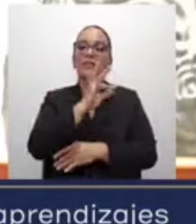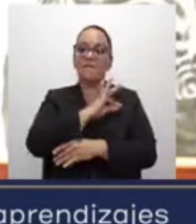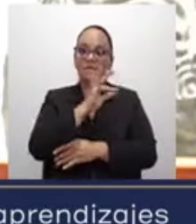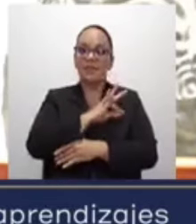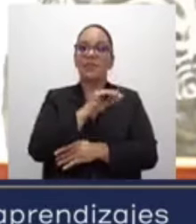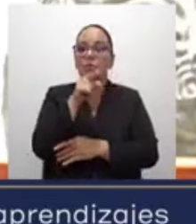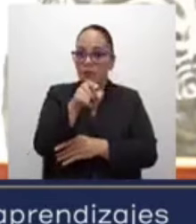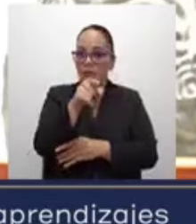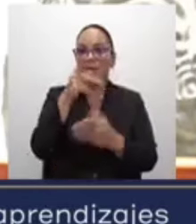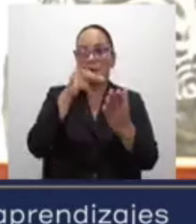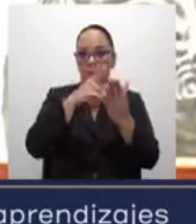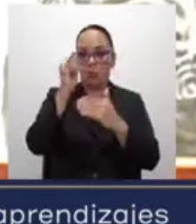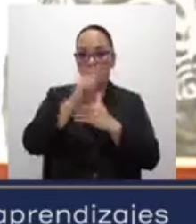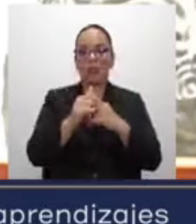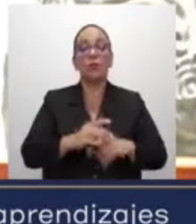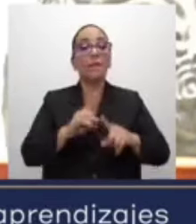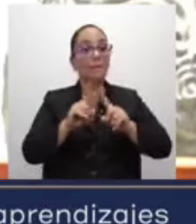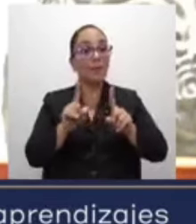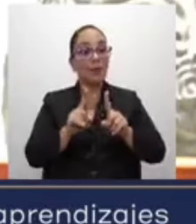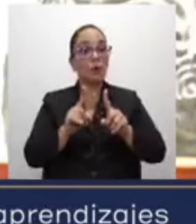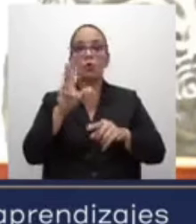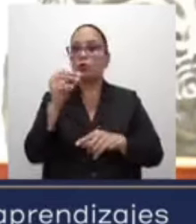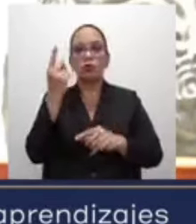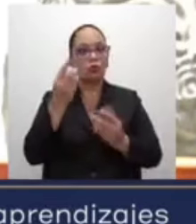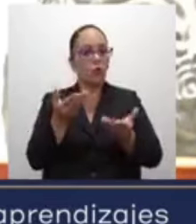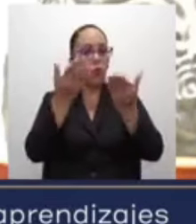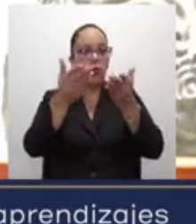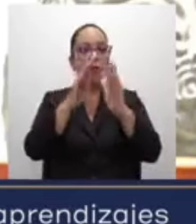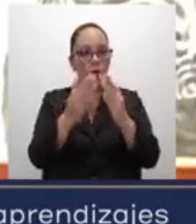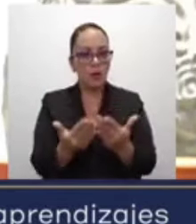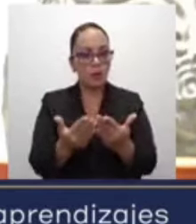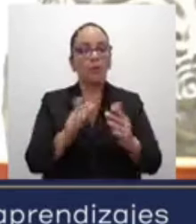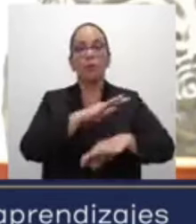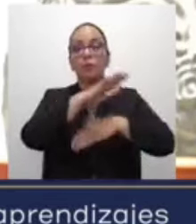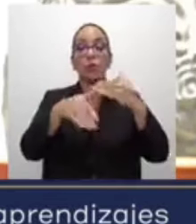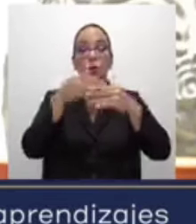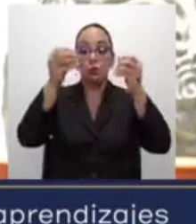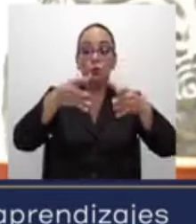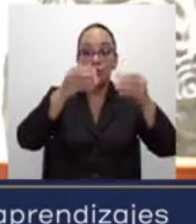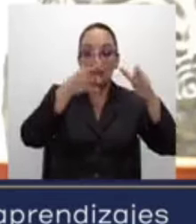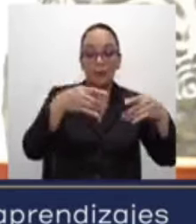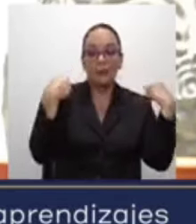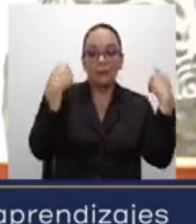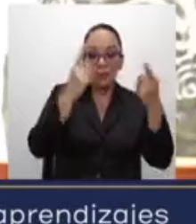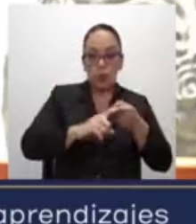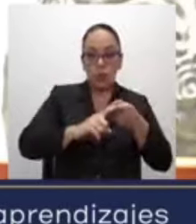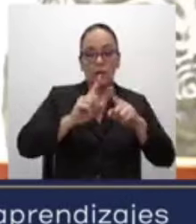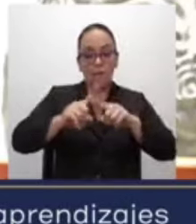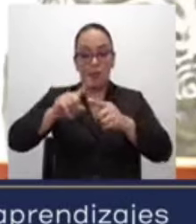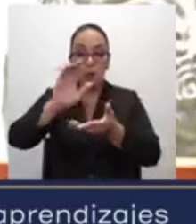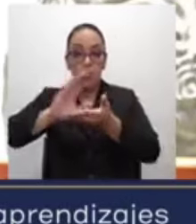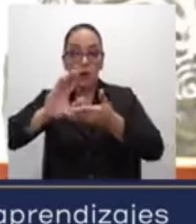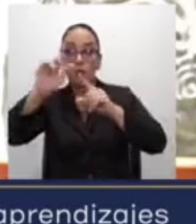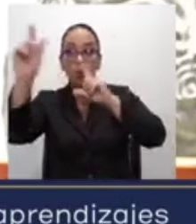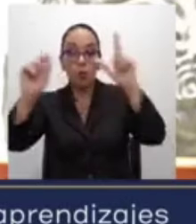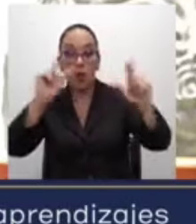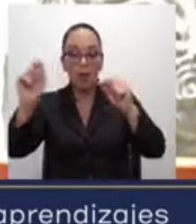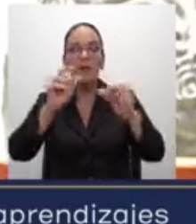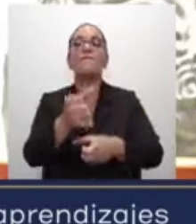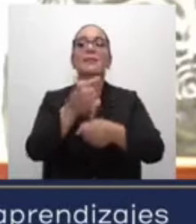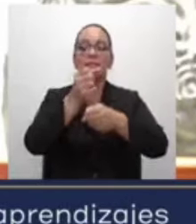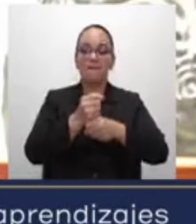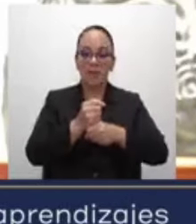iniciativa, pero no solo se entregan libros. Todos los docentes de español de los liceos rurales están recibiendo